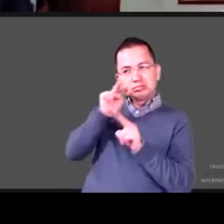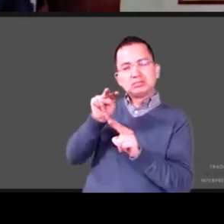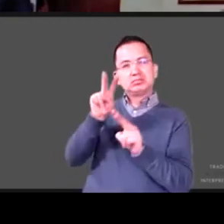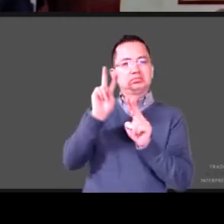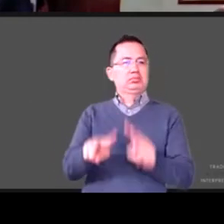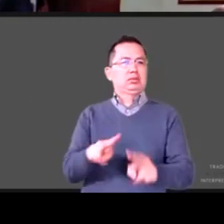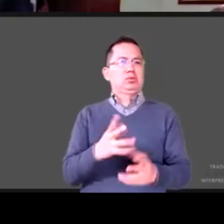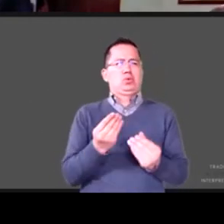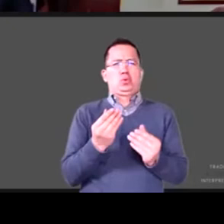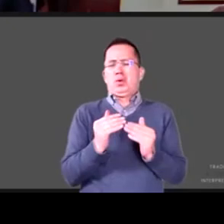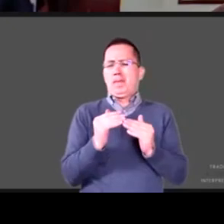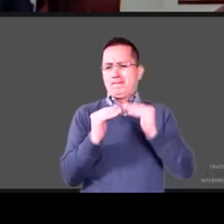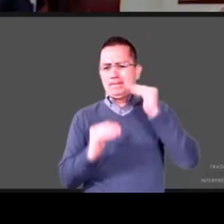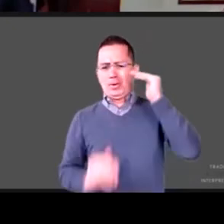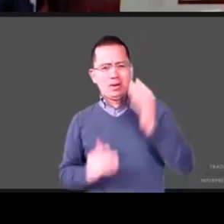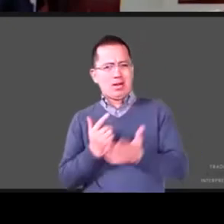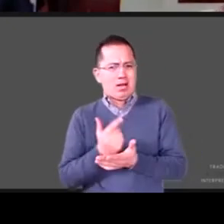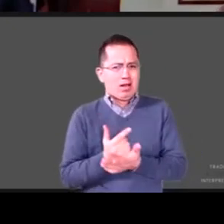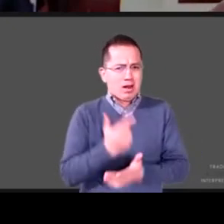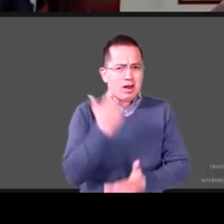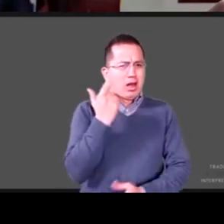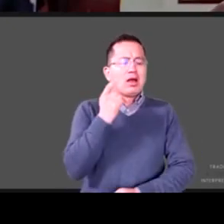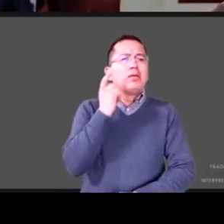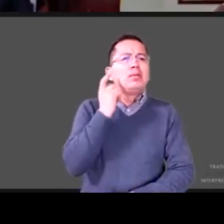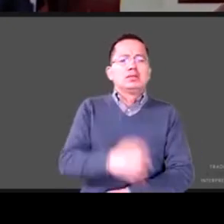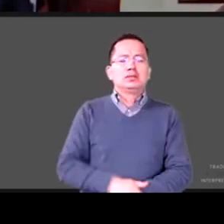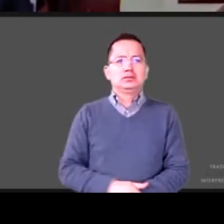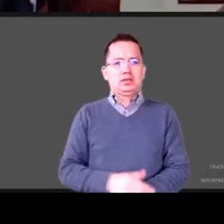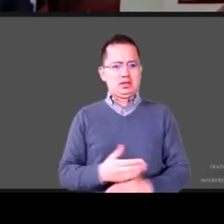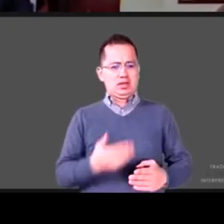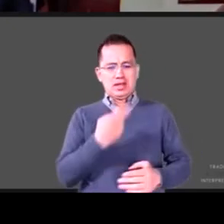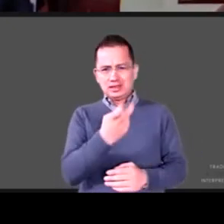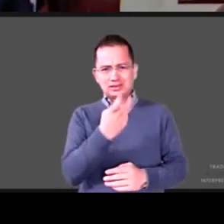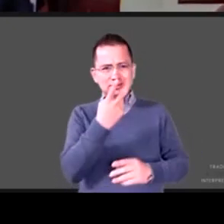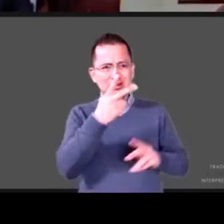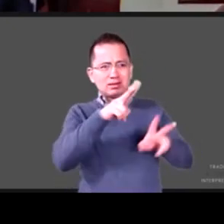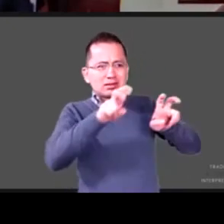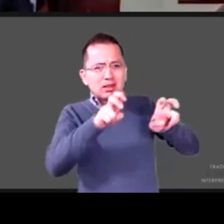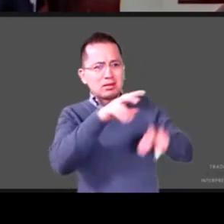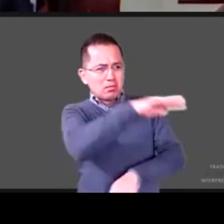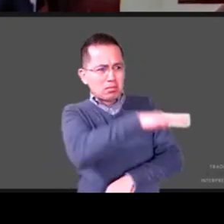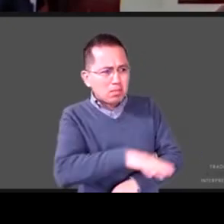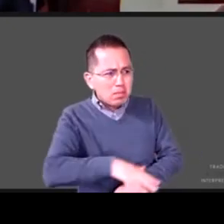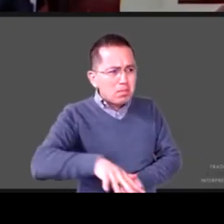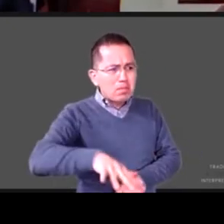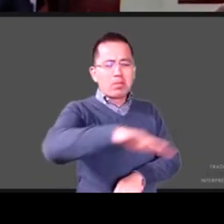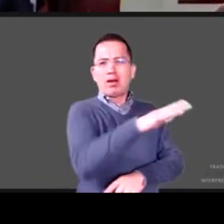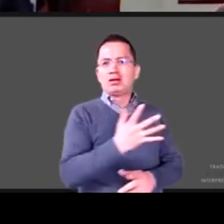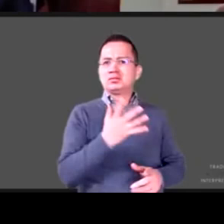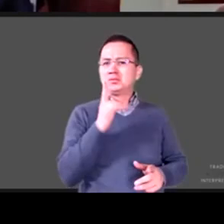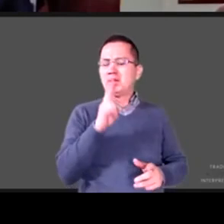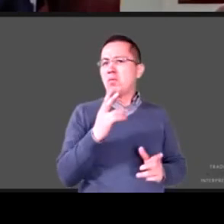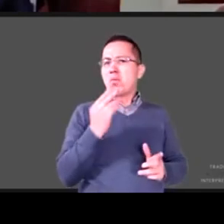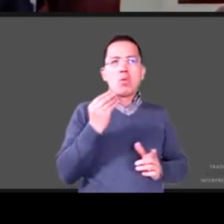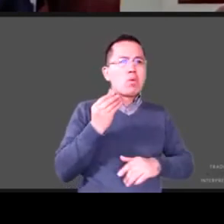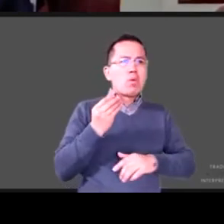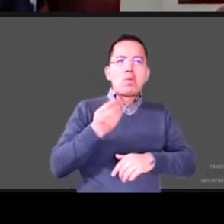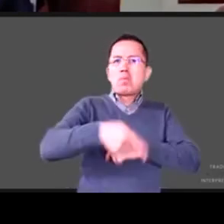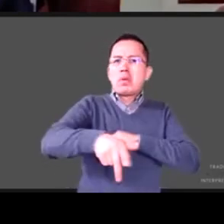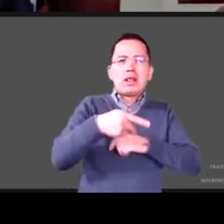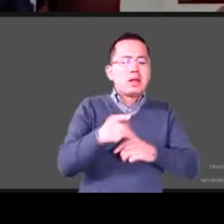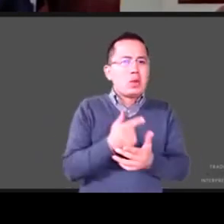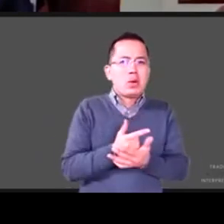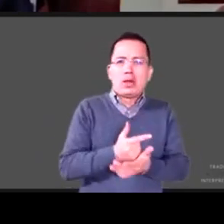de esta situación de alta vulnerabilidad de estos niños ni